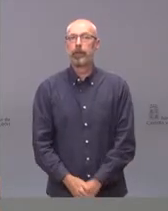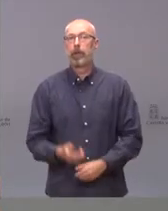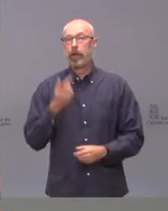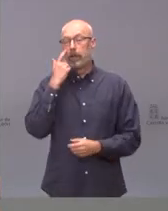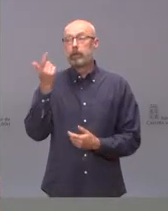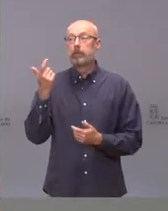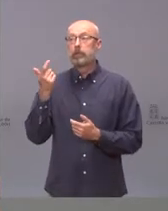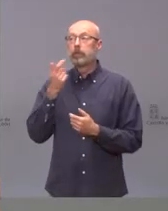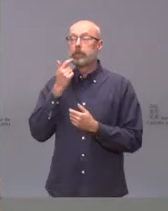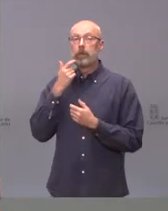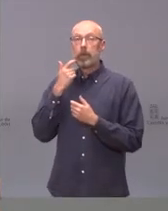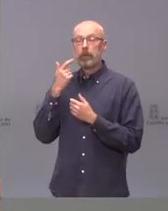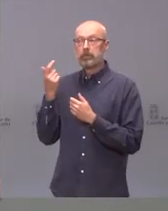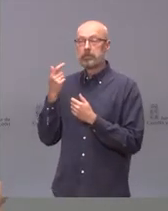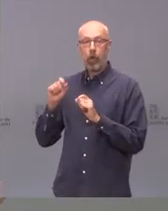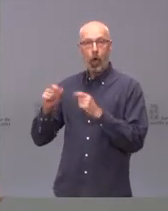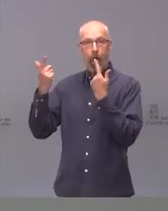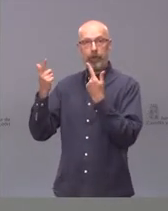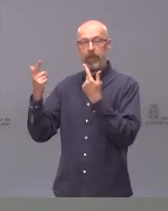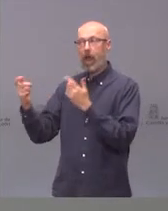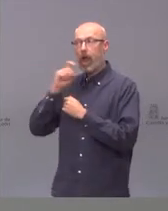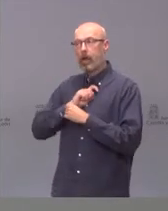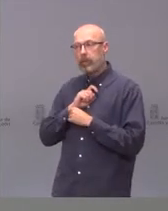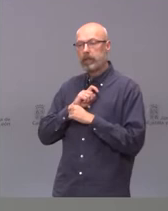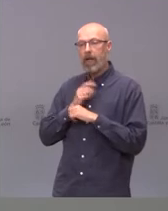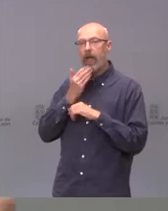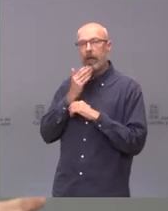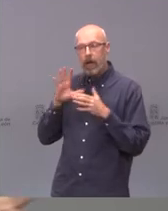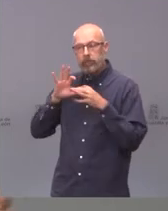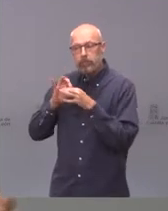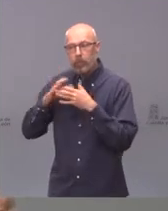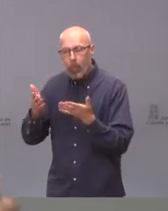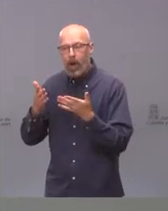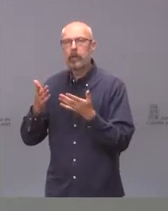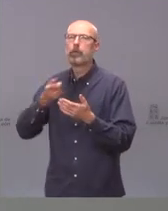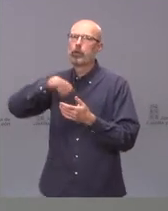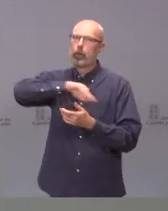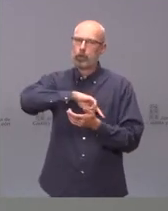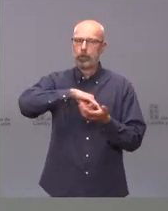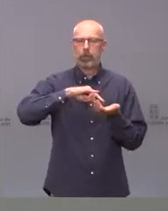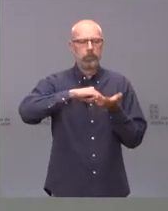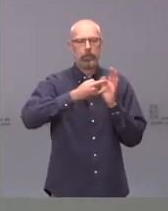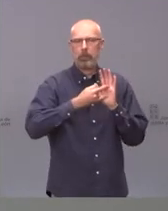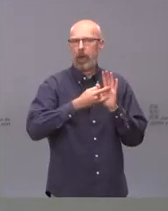oficialmente que este es el bloque de edad en el que tenemos que intervenir, pues nosotros ajustamos nuestra